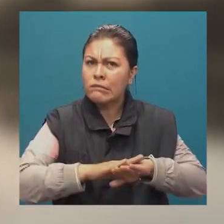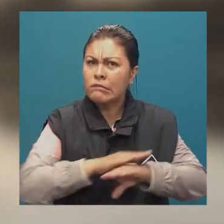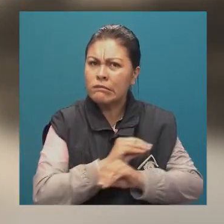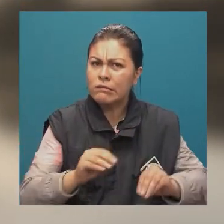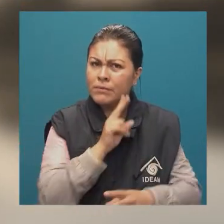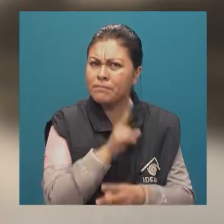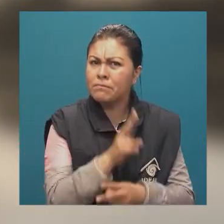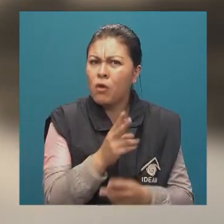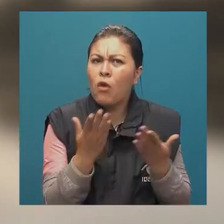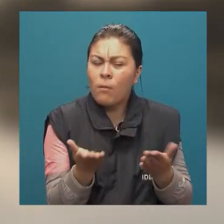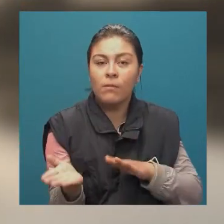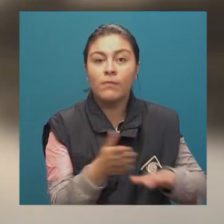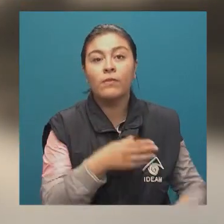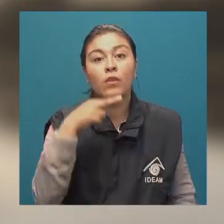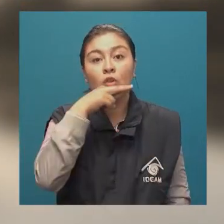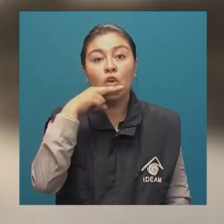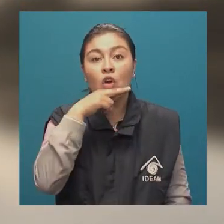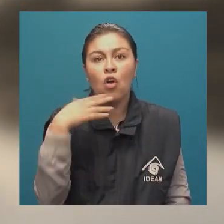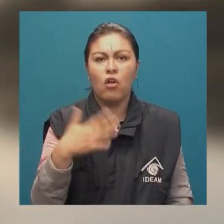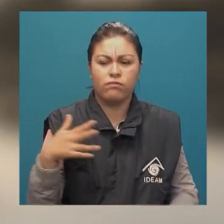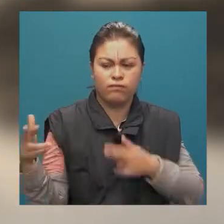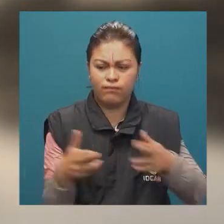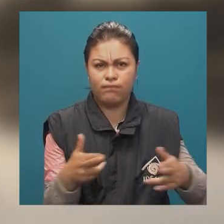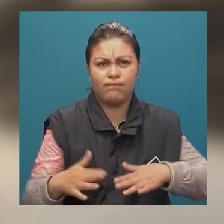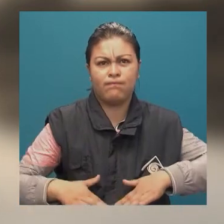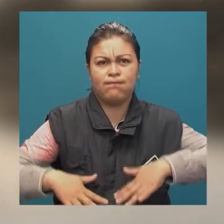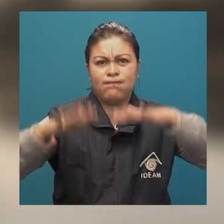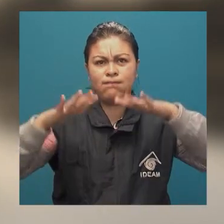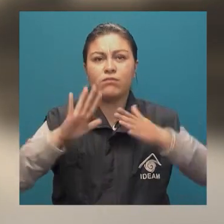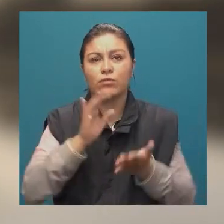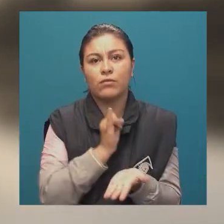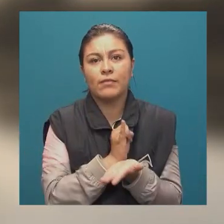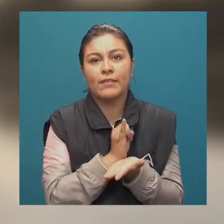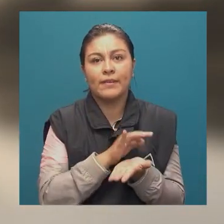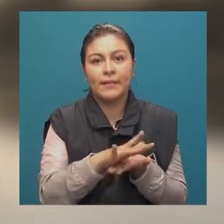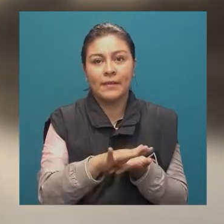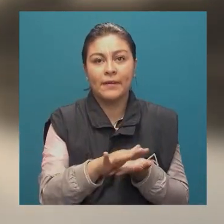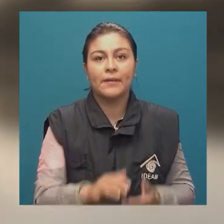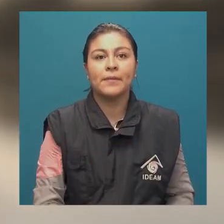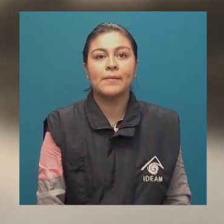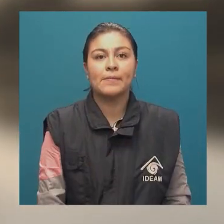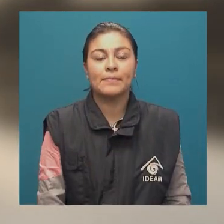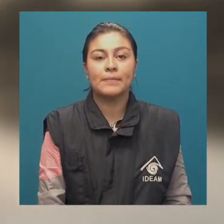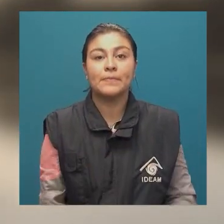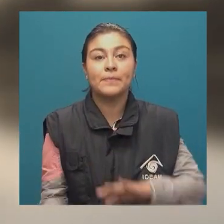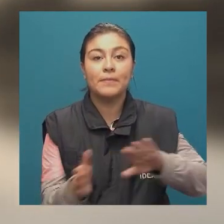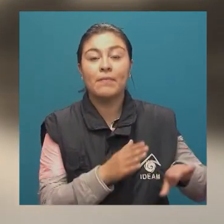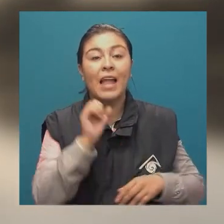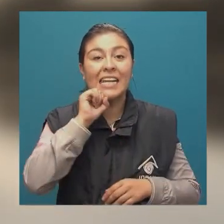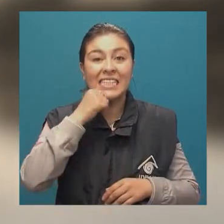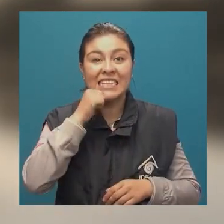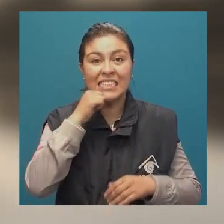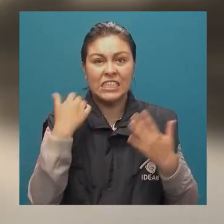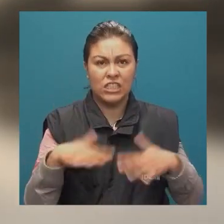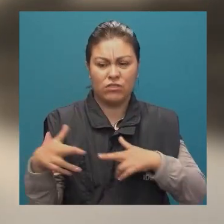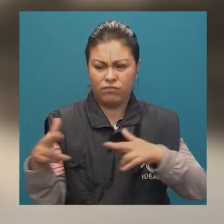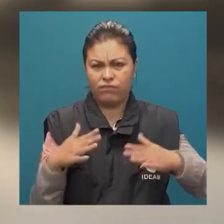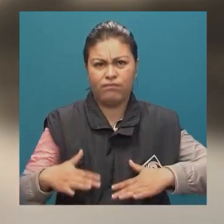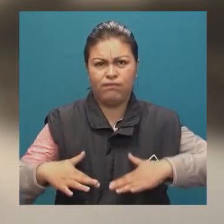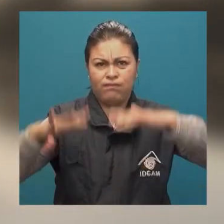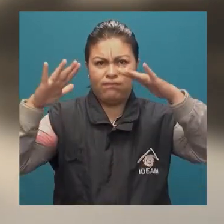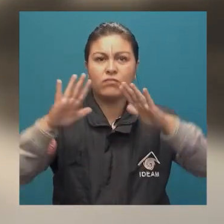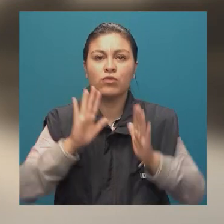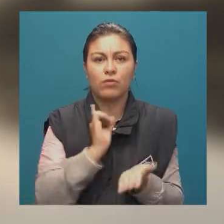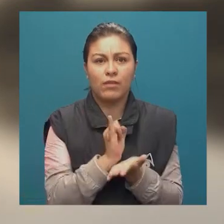Inírida y alerta naranja por aumento del cauce del río Inírida. Alerta roja por alta probabilidad de incendios en